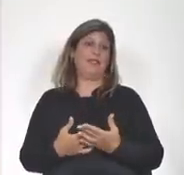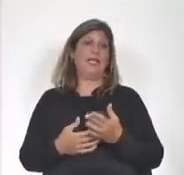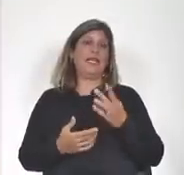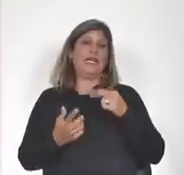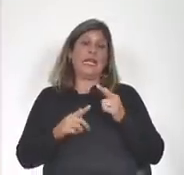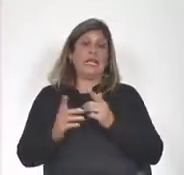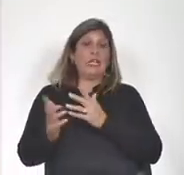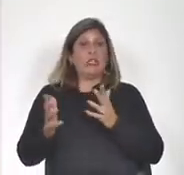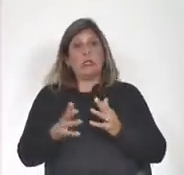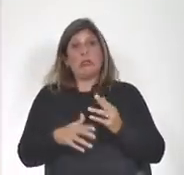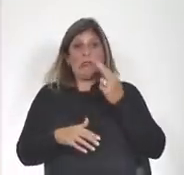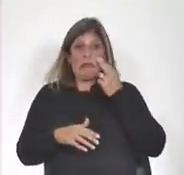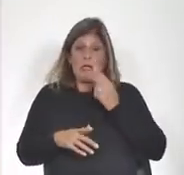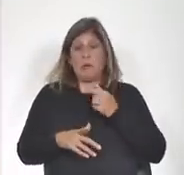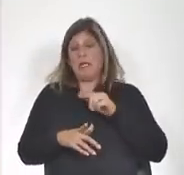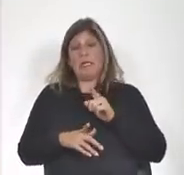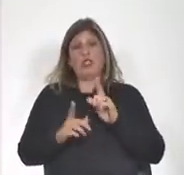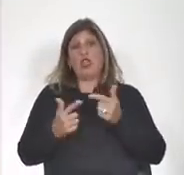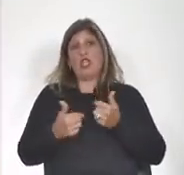inmoral.